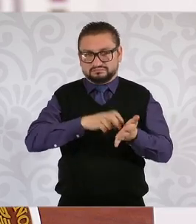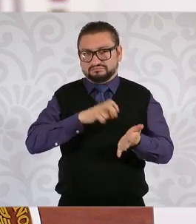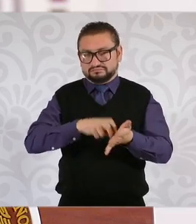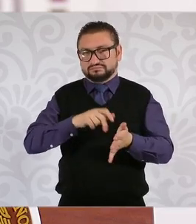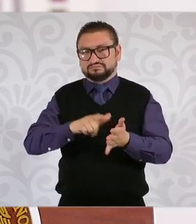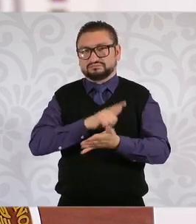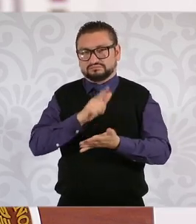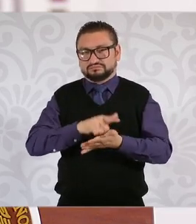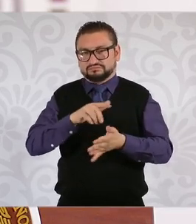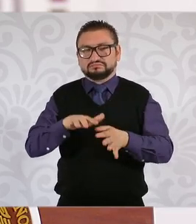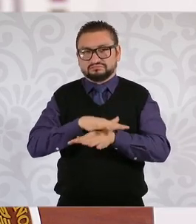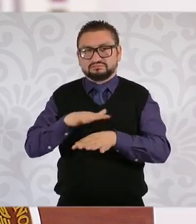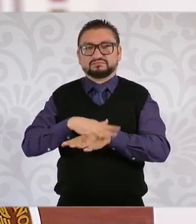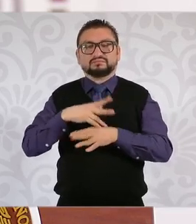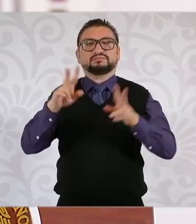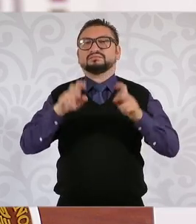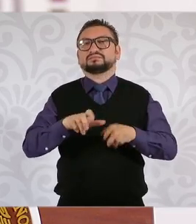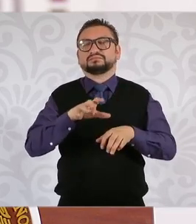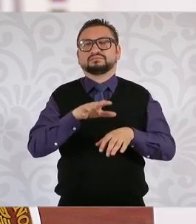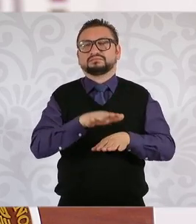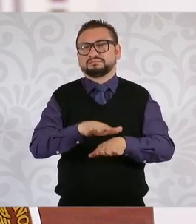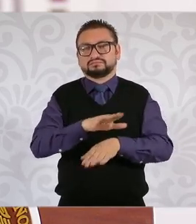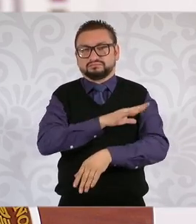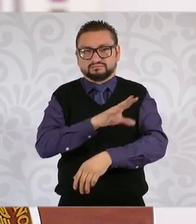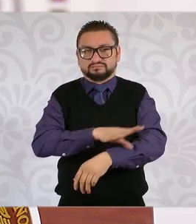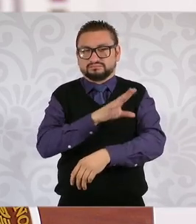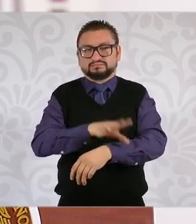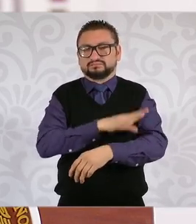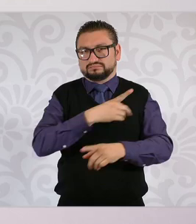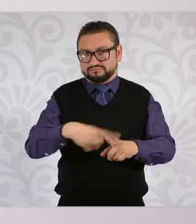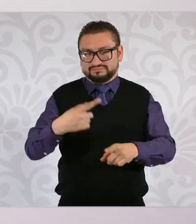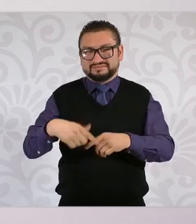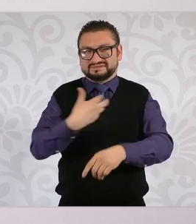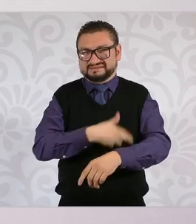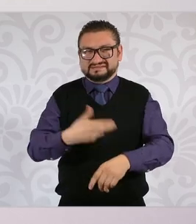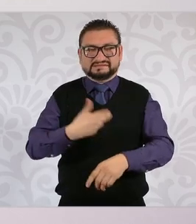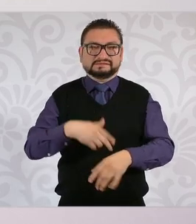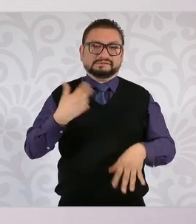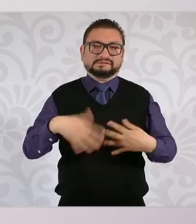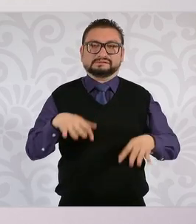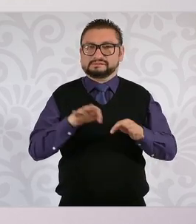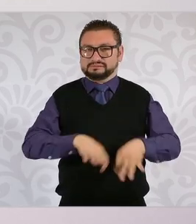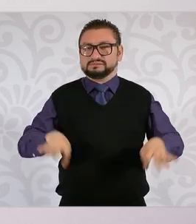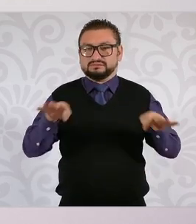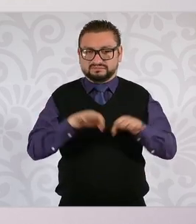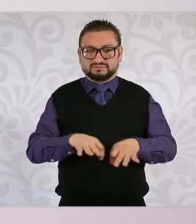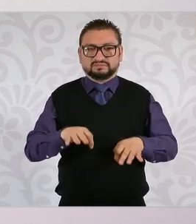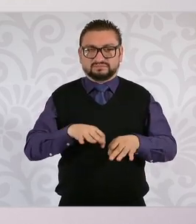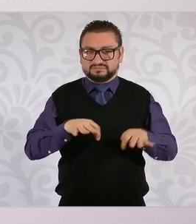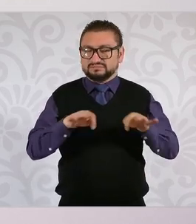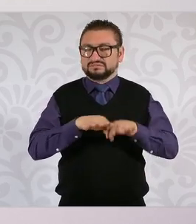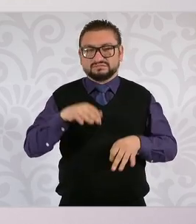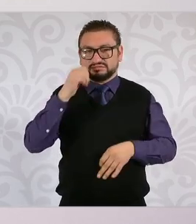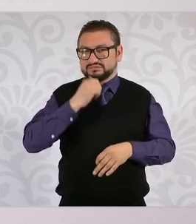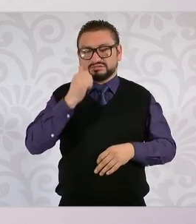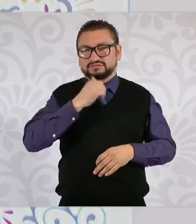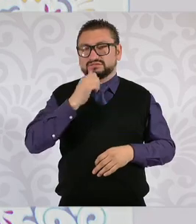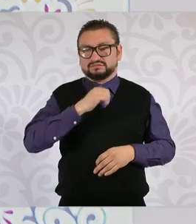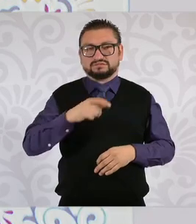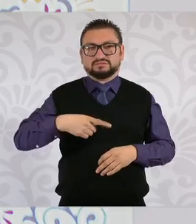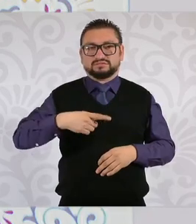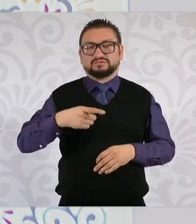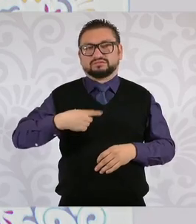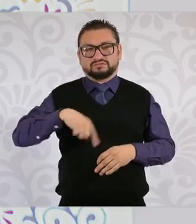del Estado en materia energética. Esa es una tarea fundamental, a territorio, a territorio. Así como nosotros